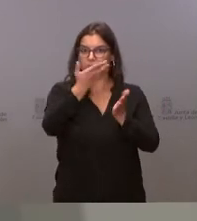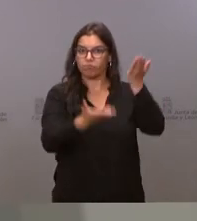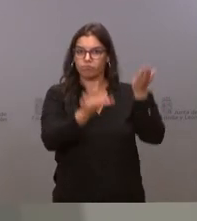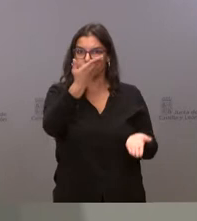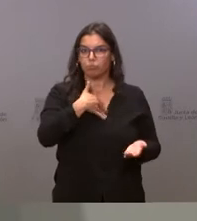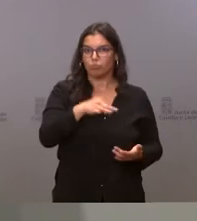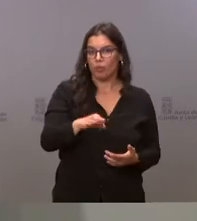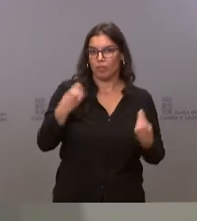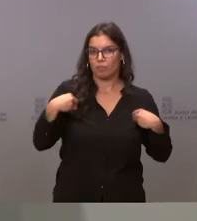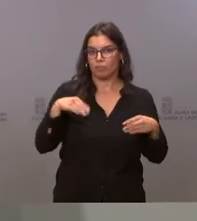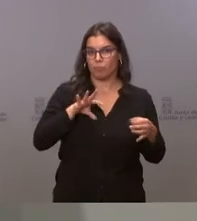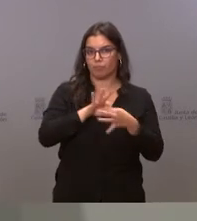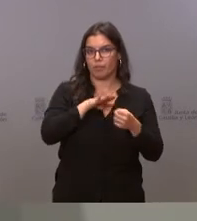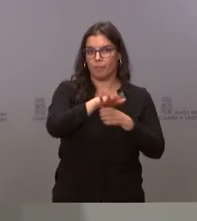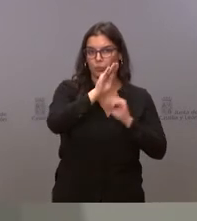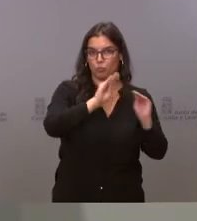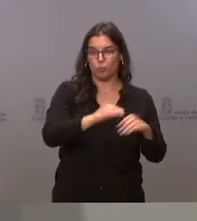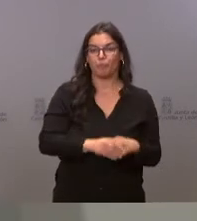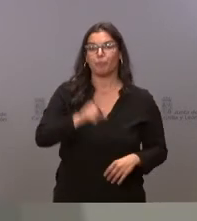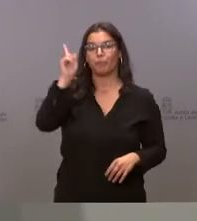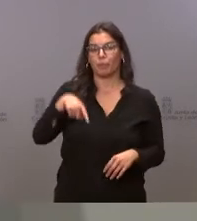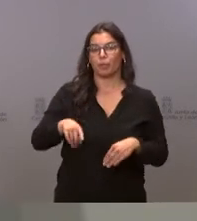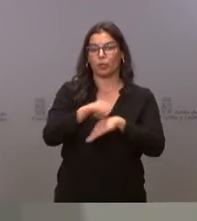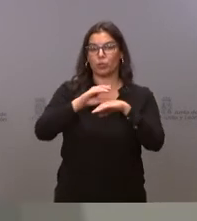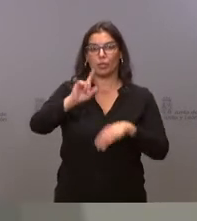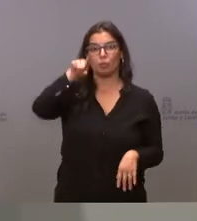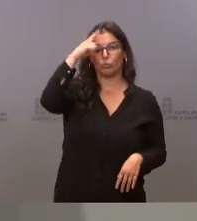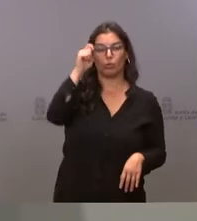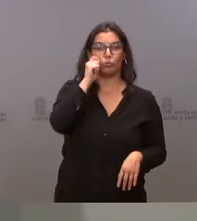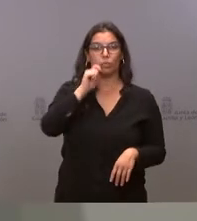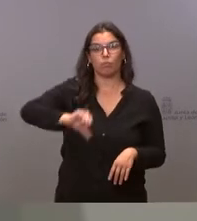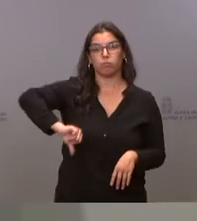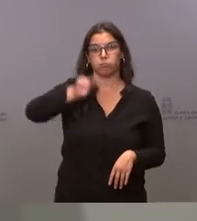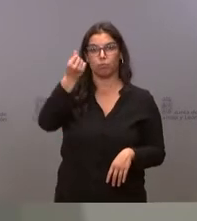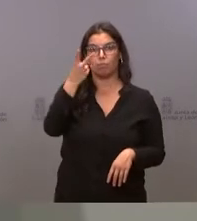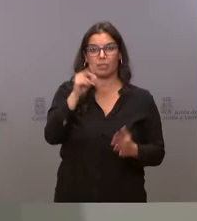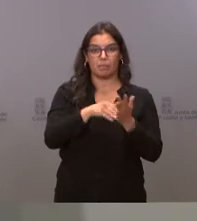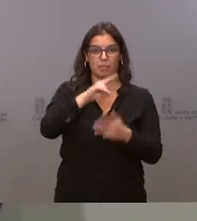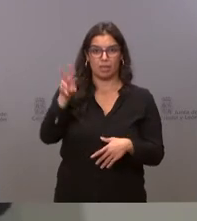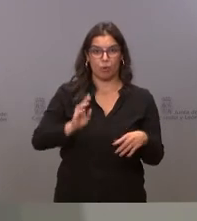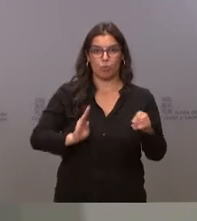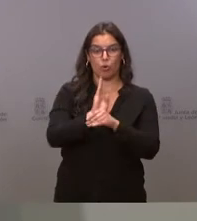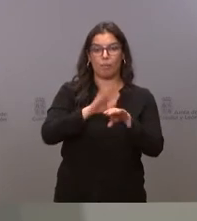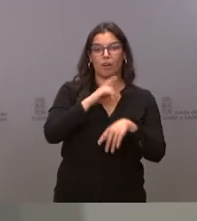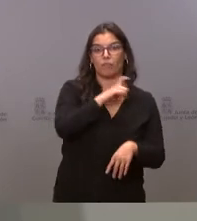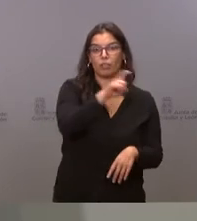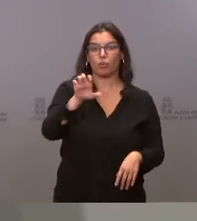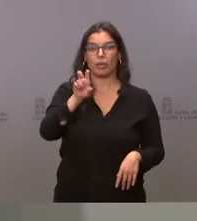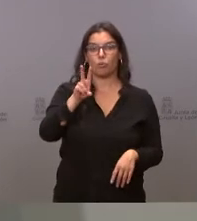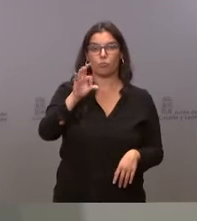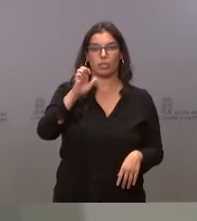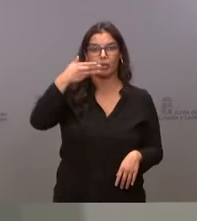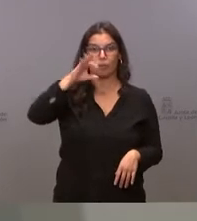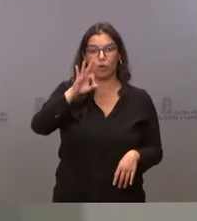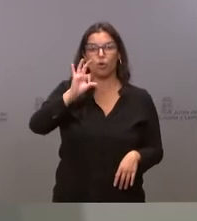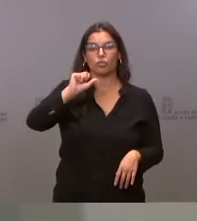físico-deportiva. También la Consejería de Cultura y Turismo aprueba 20.000 euros para la Fundación Eusebio Sacristán para